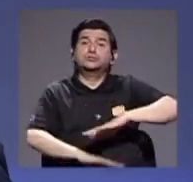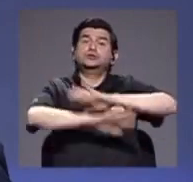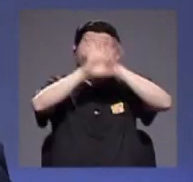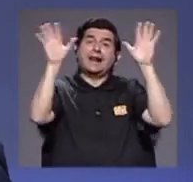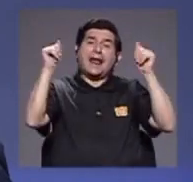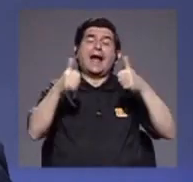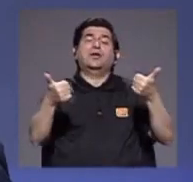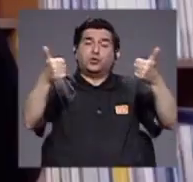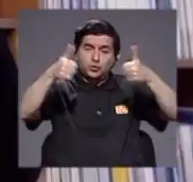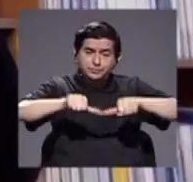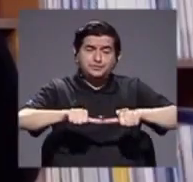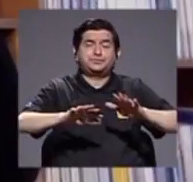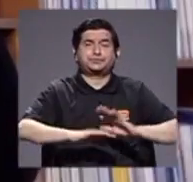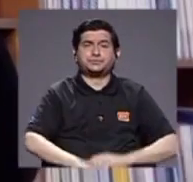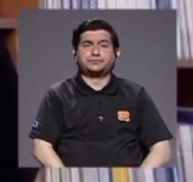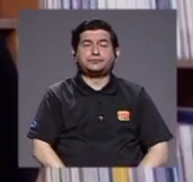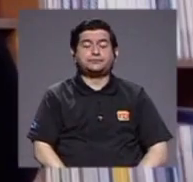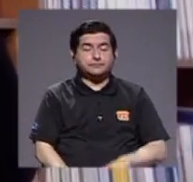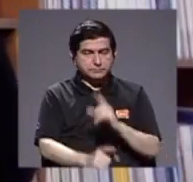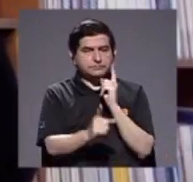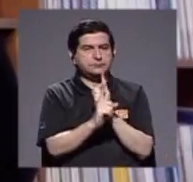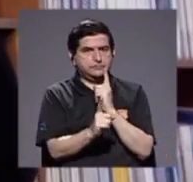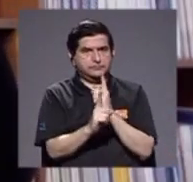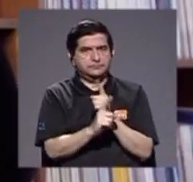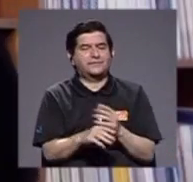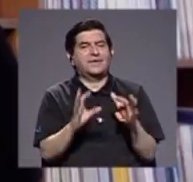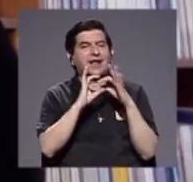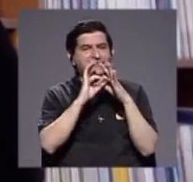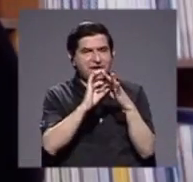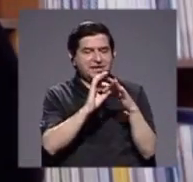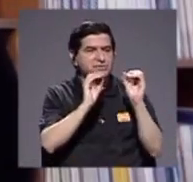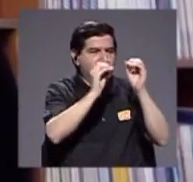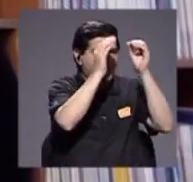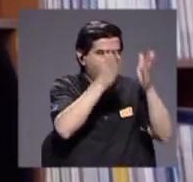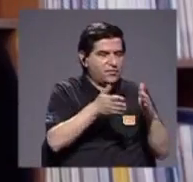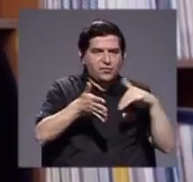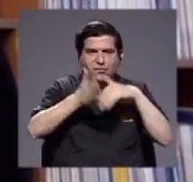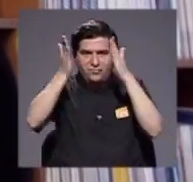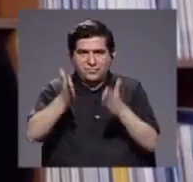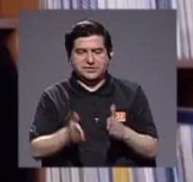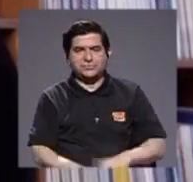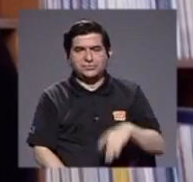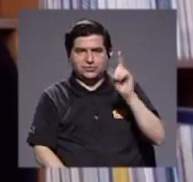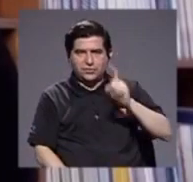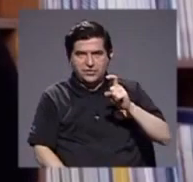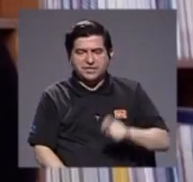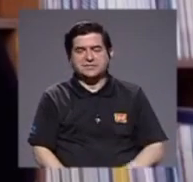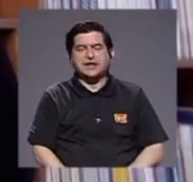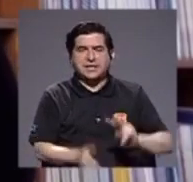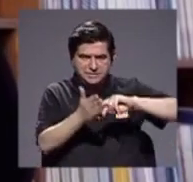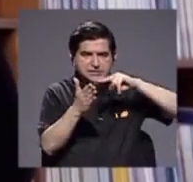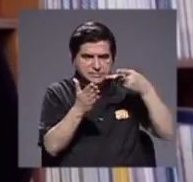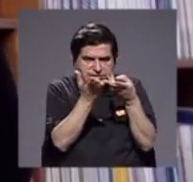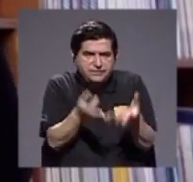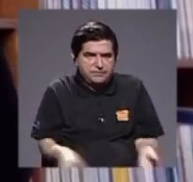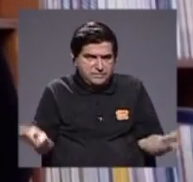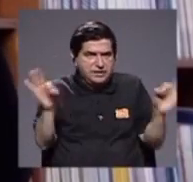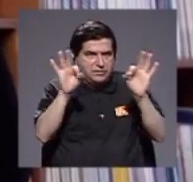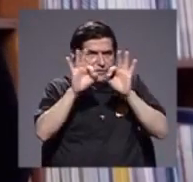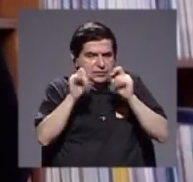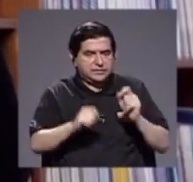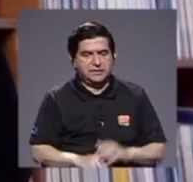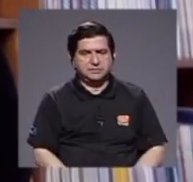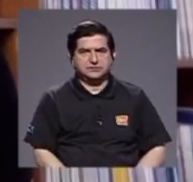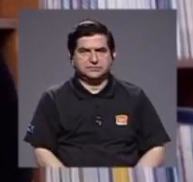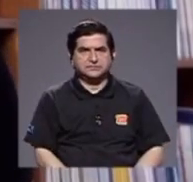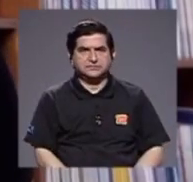claro, totalmente de acuerdo. Y es que efectivamente esa relación docente-alumno no solamente tiene que ser altamente significativa en el sentido de